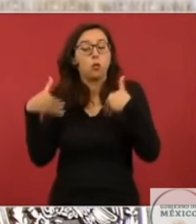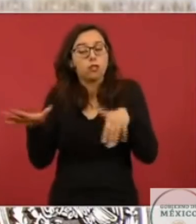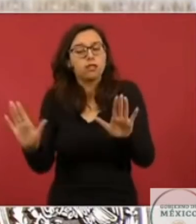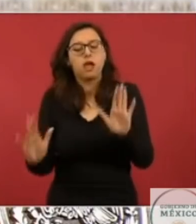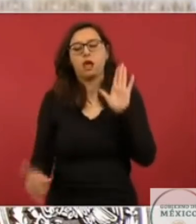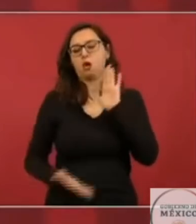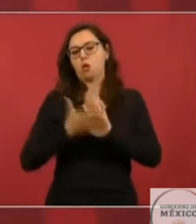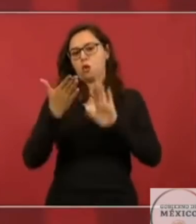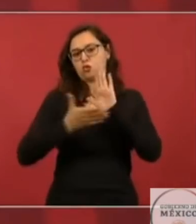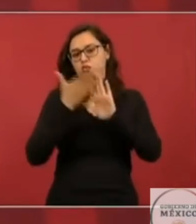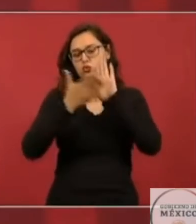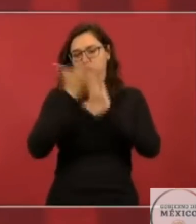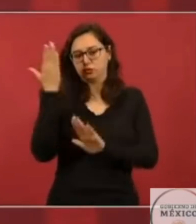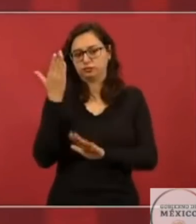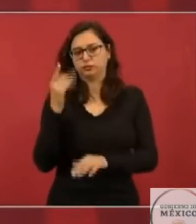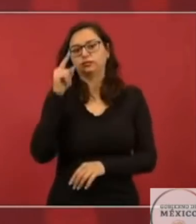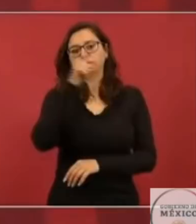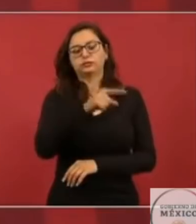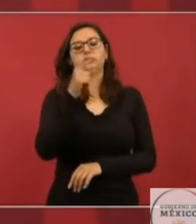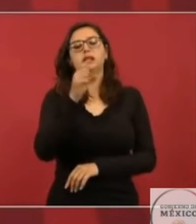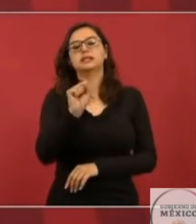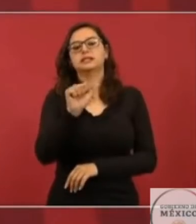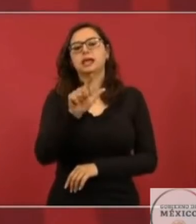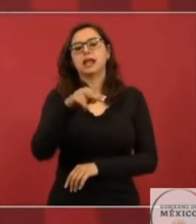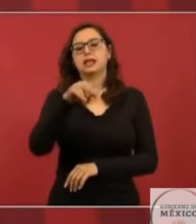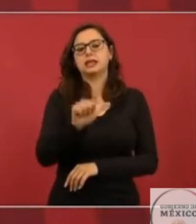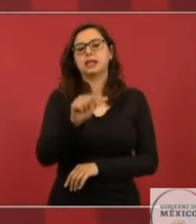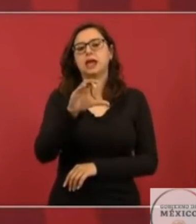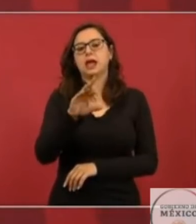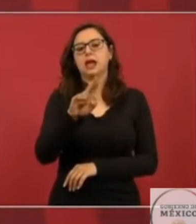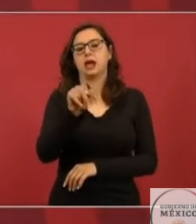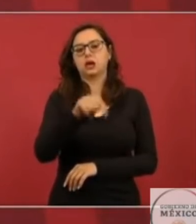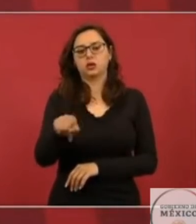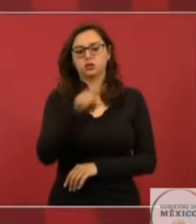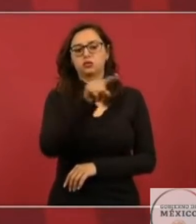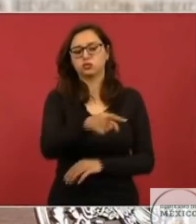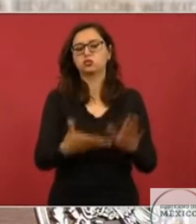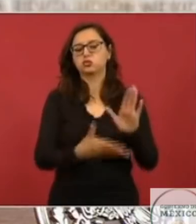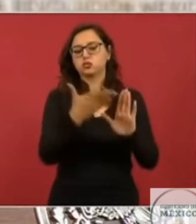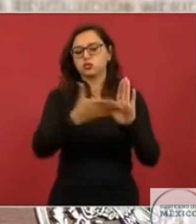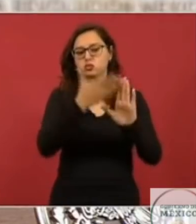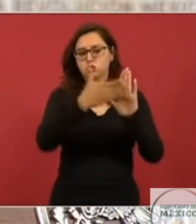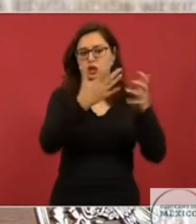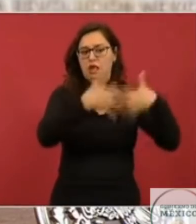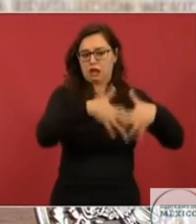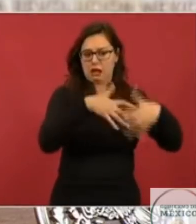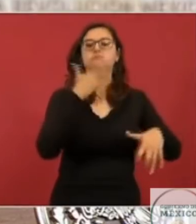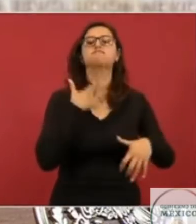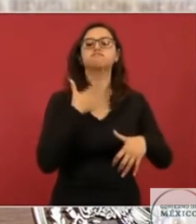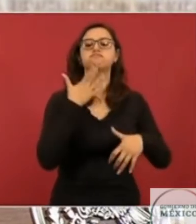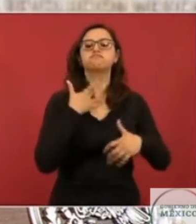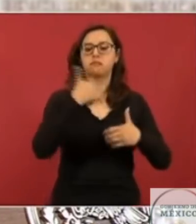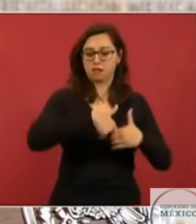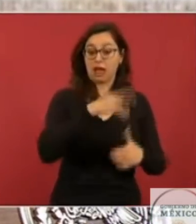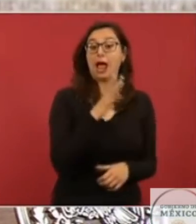la refinería de Salina Cruz, que se quedaría esa refinería sin